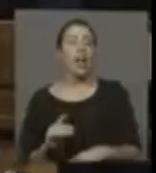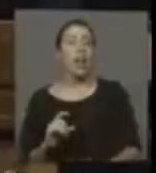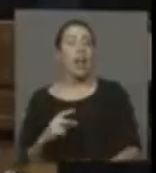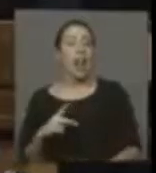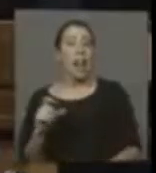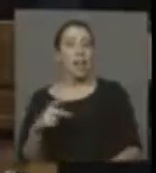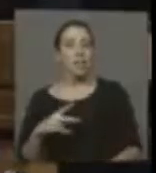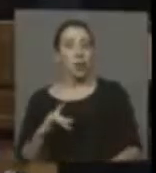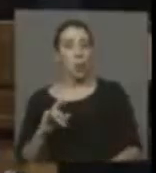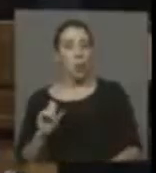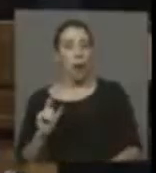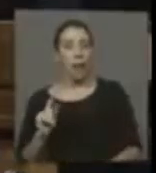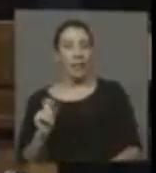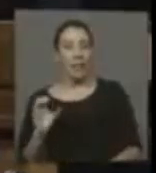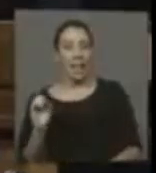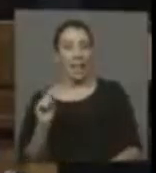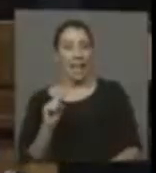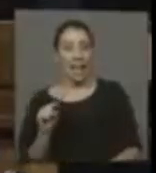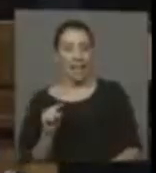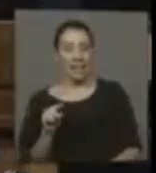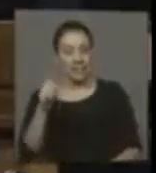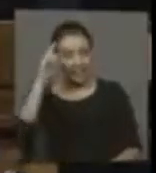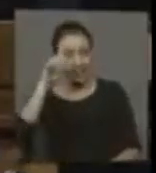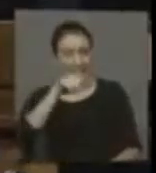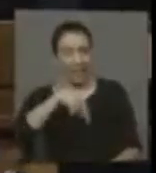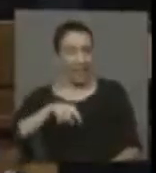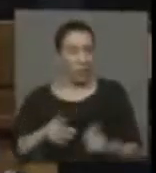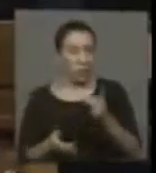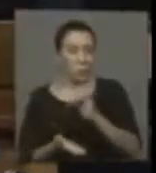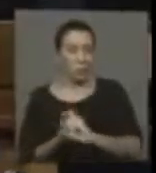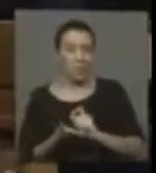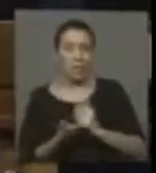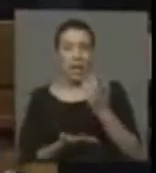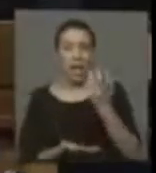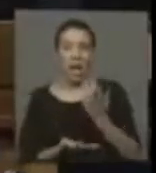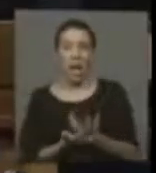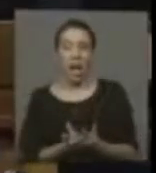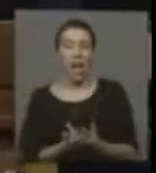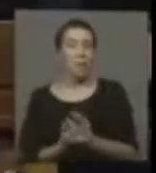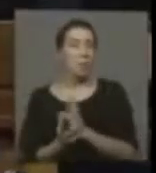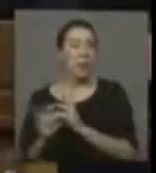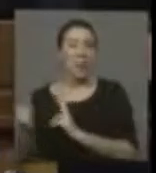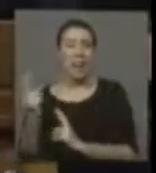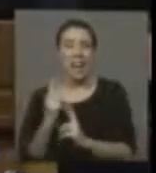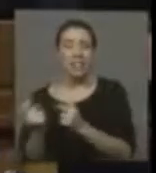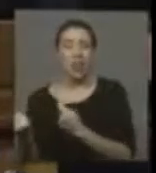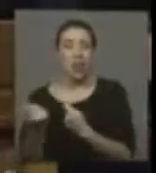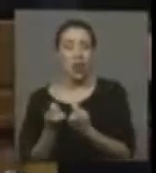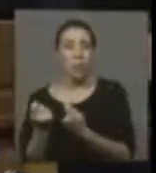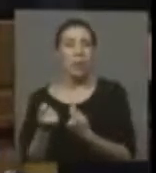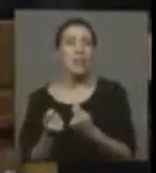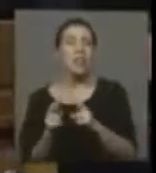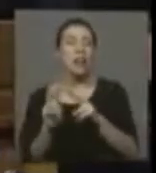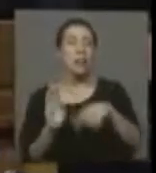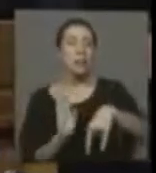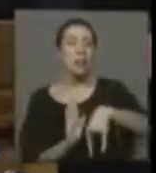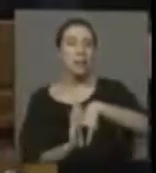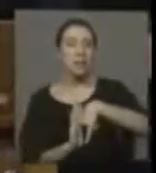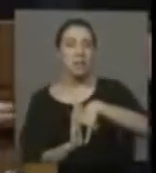y los subsecretarios aquí presentes podrán dar fe de ello, todas las comunidades de huaytecas tienen estrecha relación comercial con lo que pasa en Chiloé.